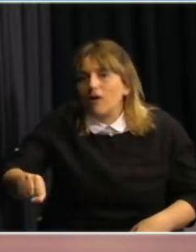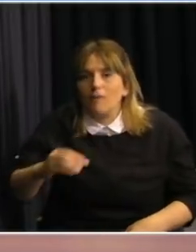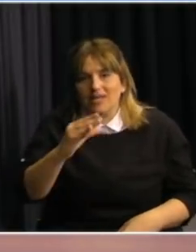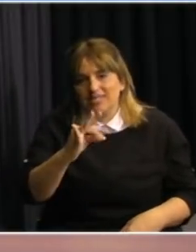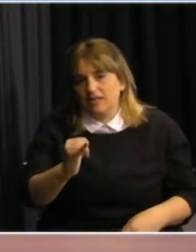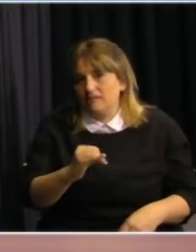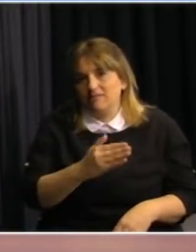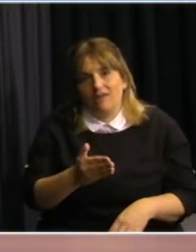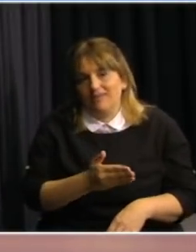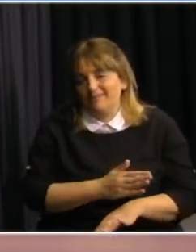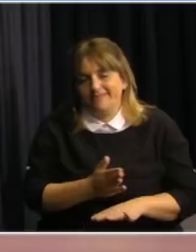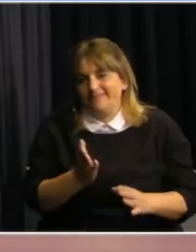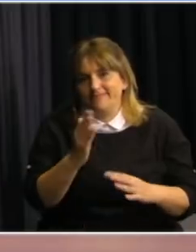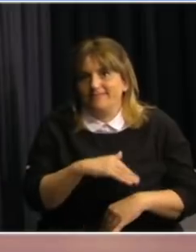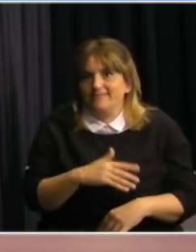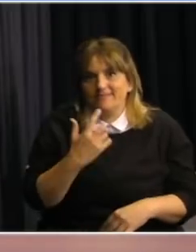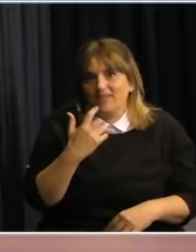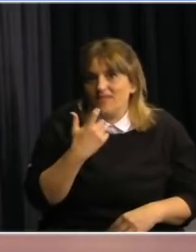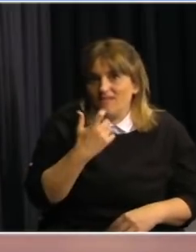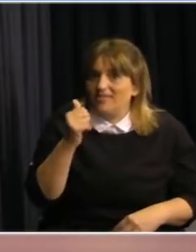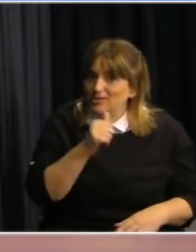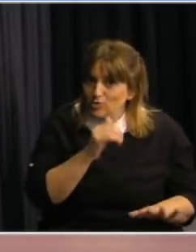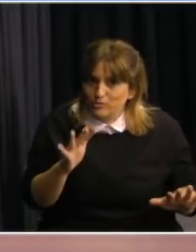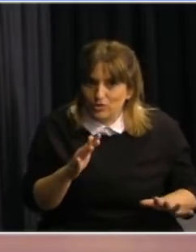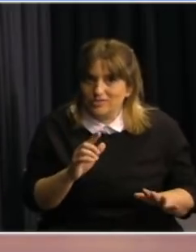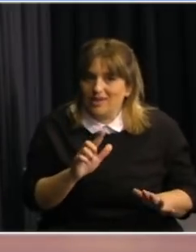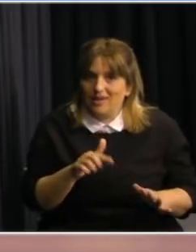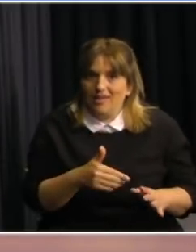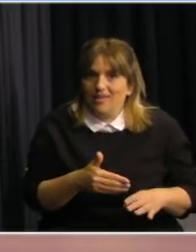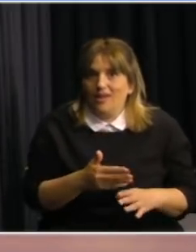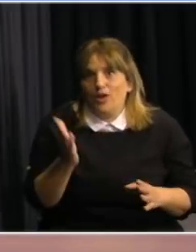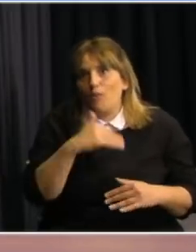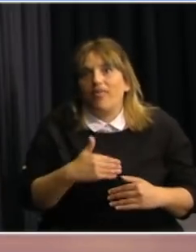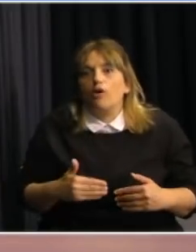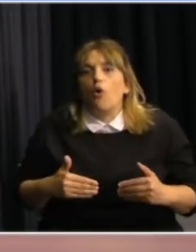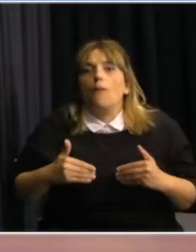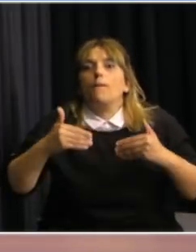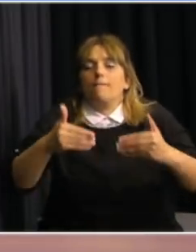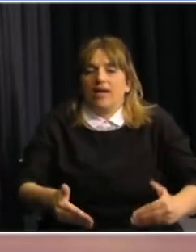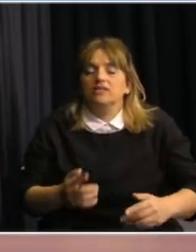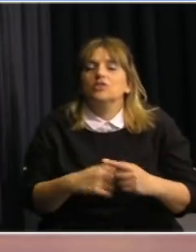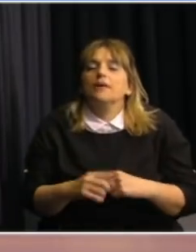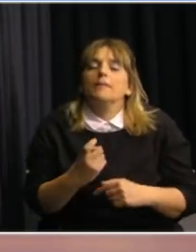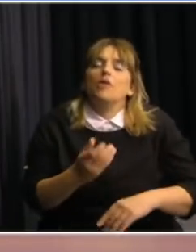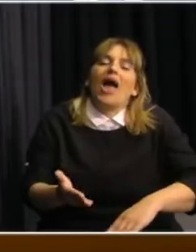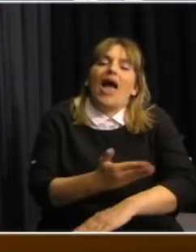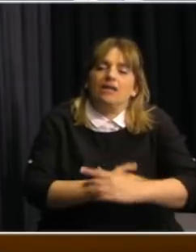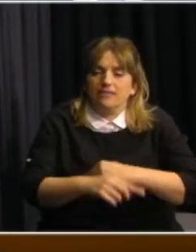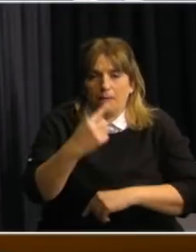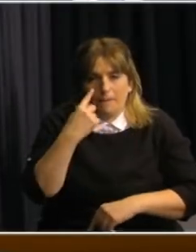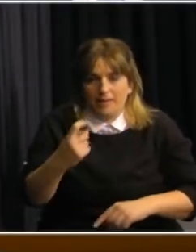nos hemos dedicado estos meses desde el modelo de baratos prácticamente a diario a seguir el tema de si estamos o no dentro del umbral.